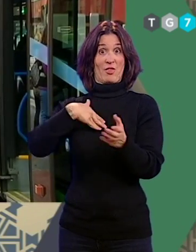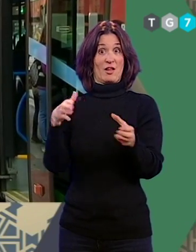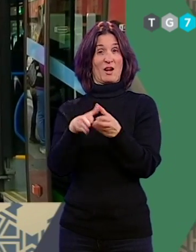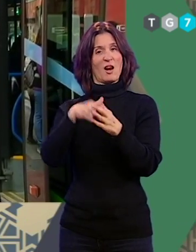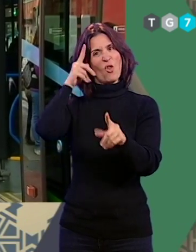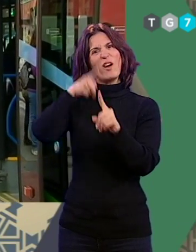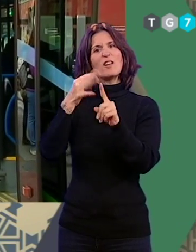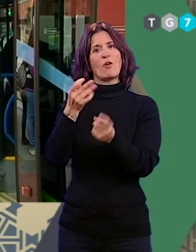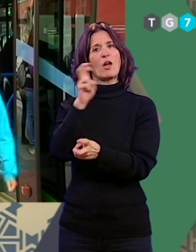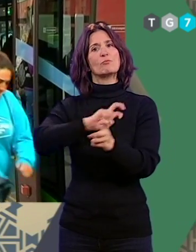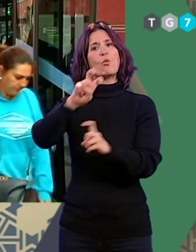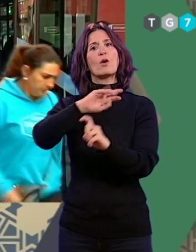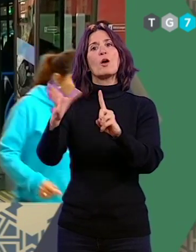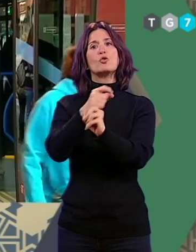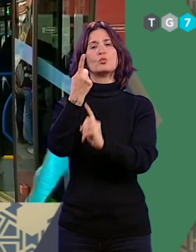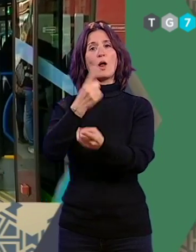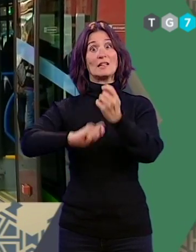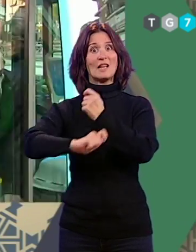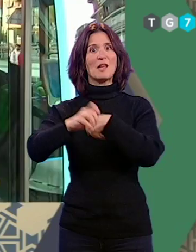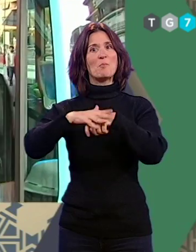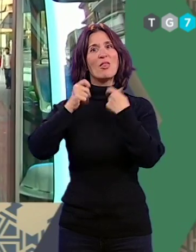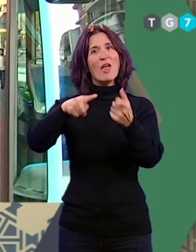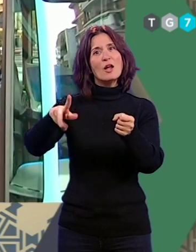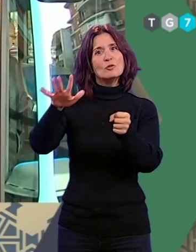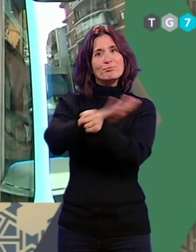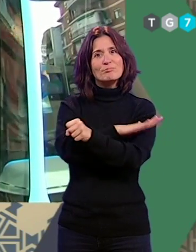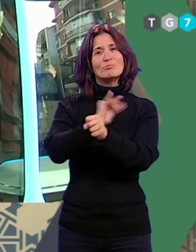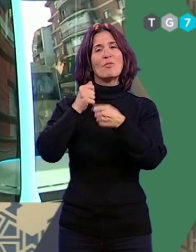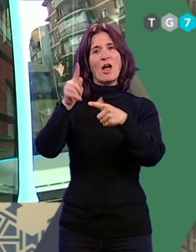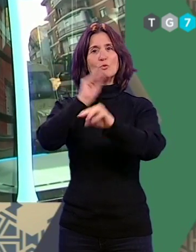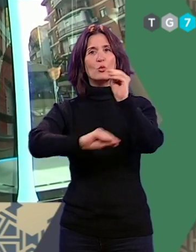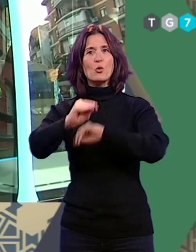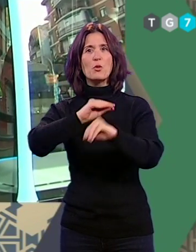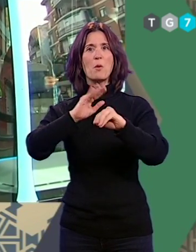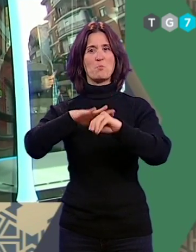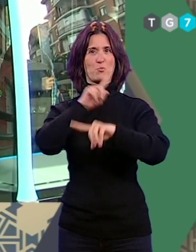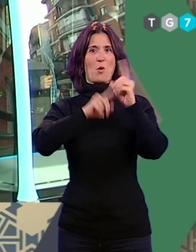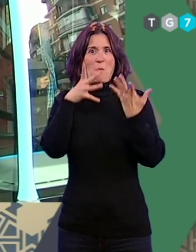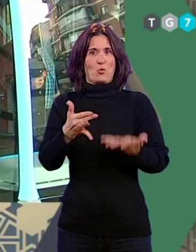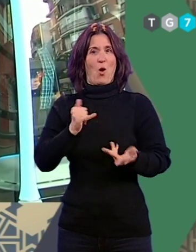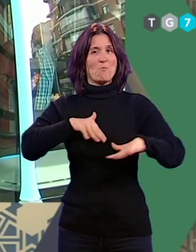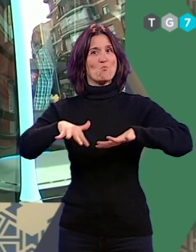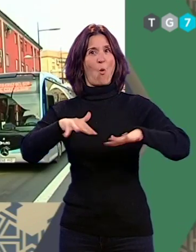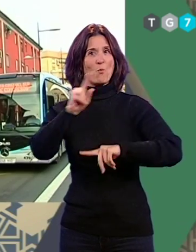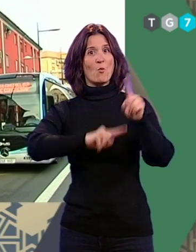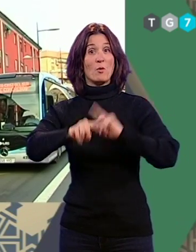diseñar una estrategia que permita dar respuestas a los importantes problemas de movilidad, por lo que Olivares lamentó la que entiende